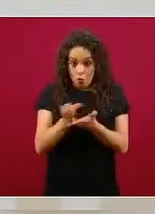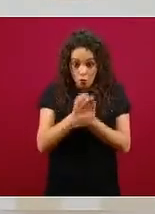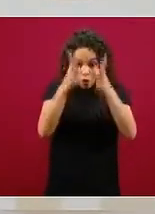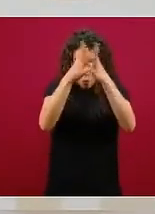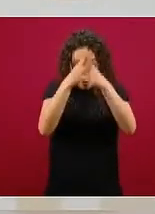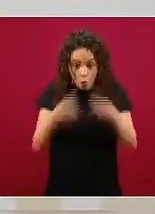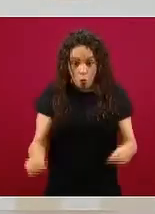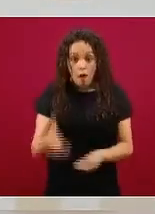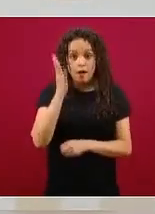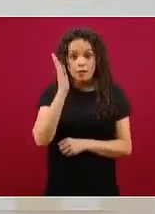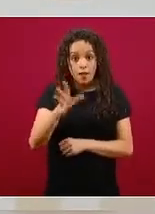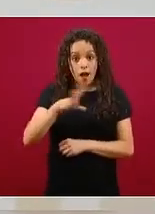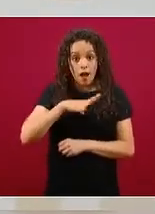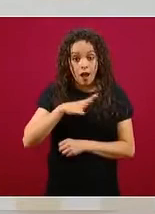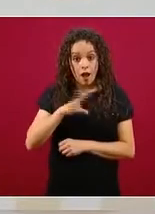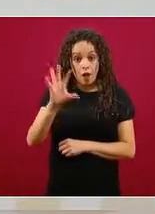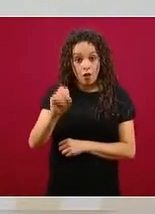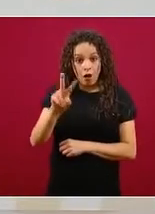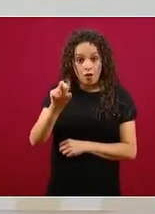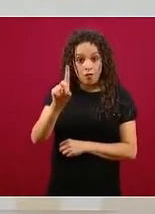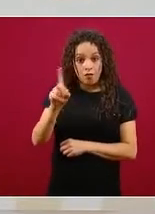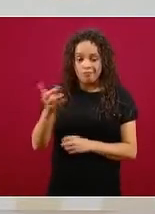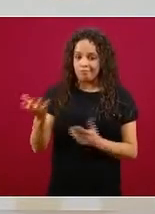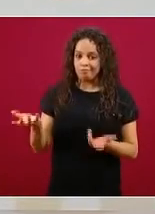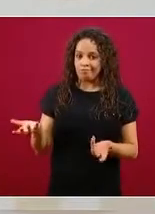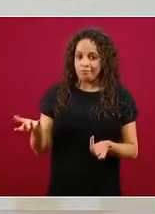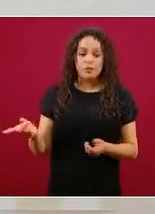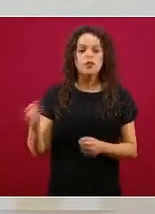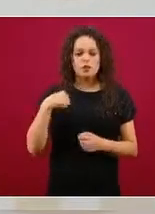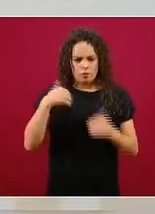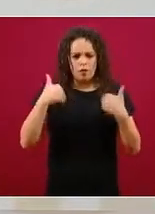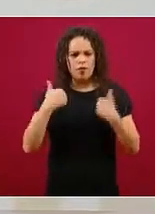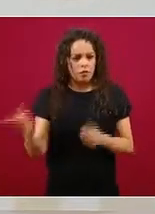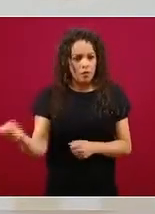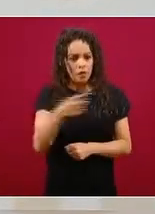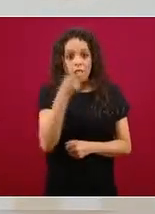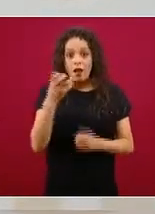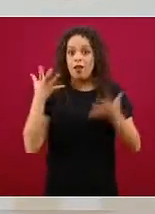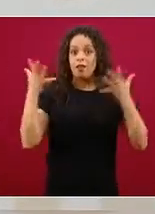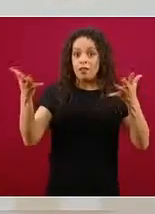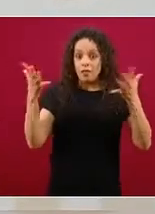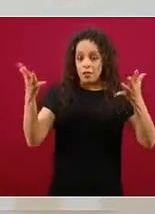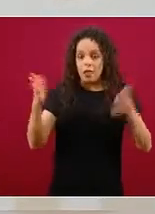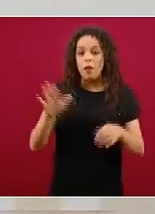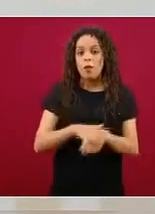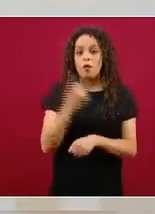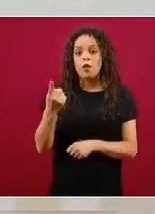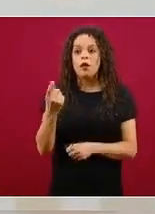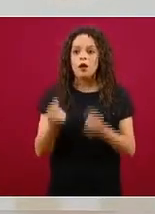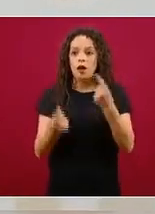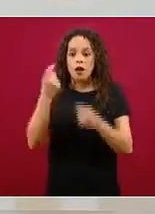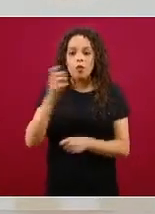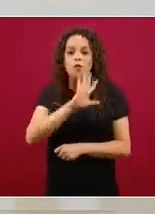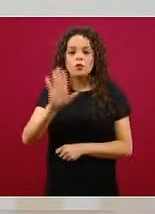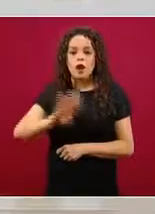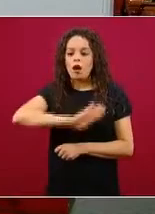lo cual es perfectamente entendible. Las personas que han sufrido la pérdida de un ser querido o que están en la preocupación de tener la enfermedad quisieran